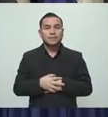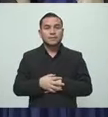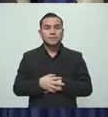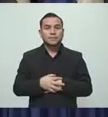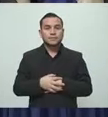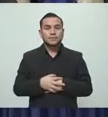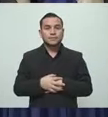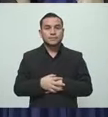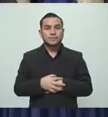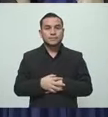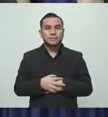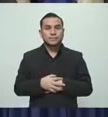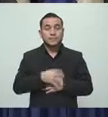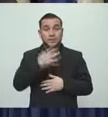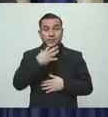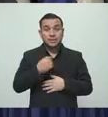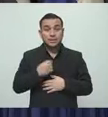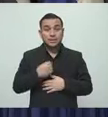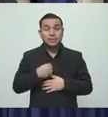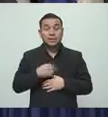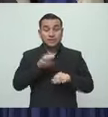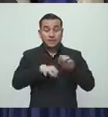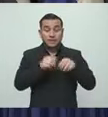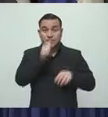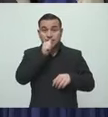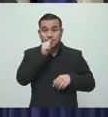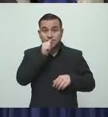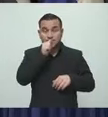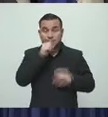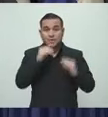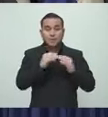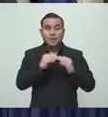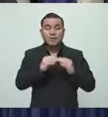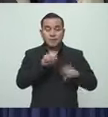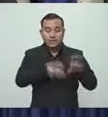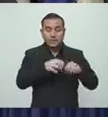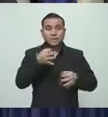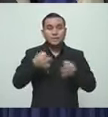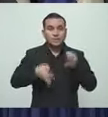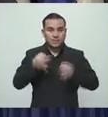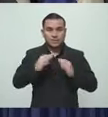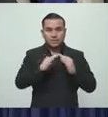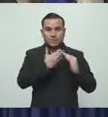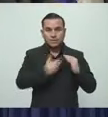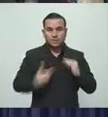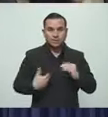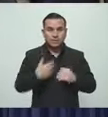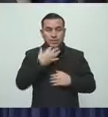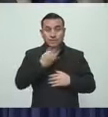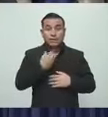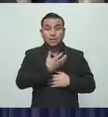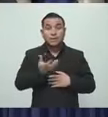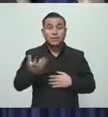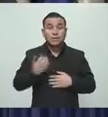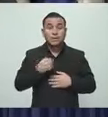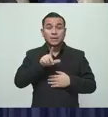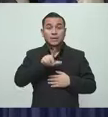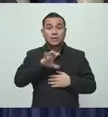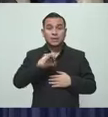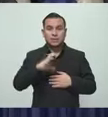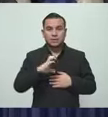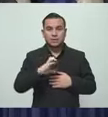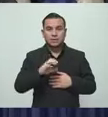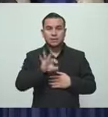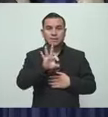Conan Castro, Ernesto Castro, Sofí, licenciado Fuentes, señores